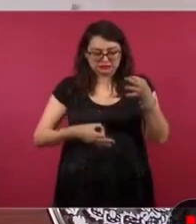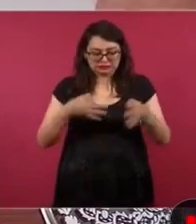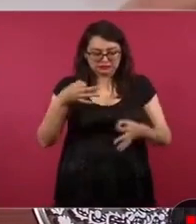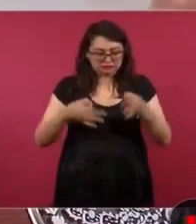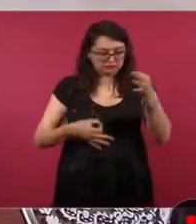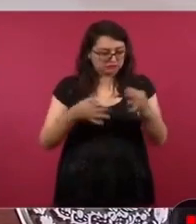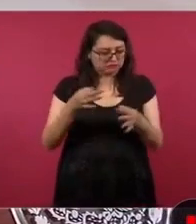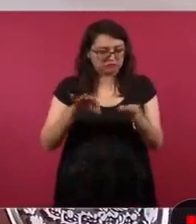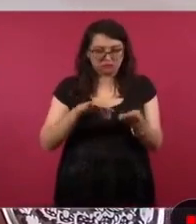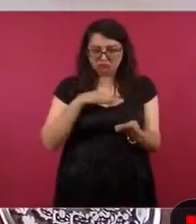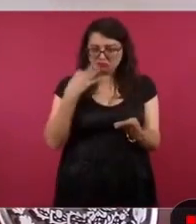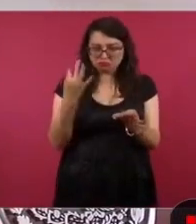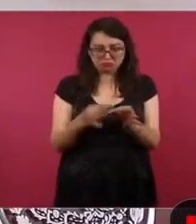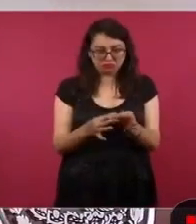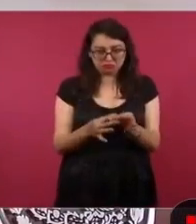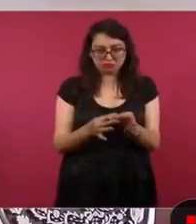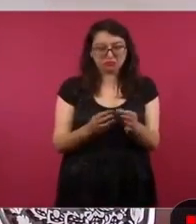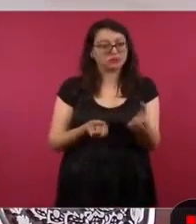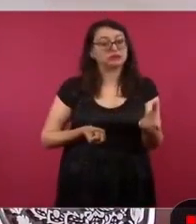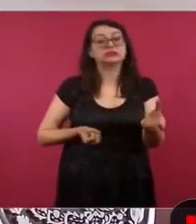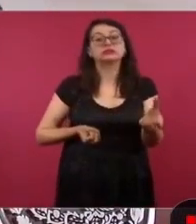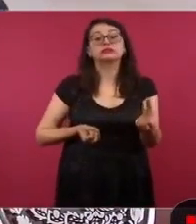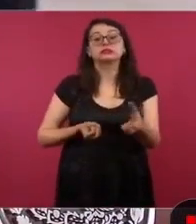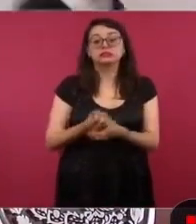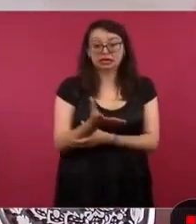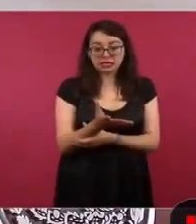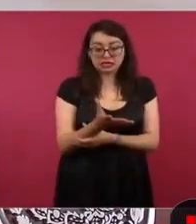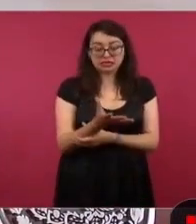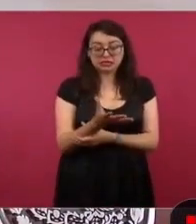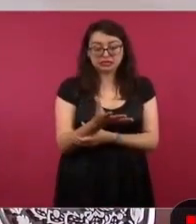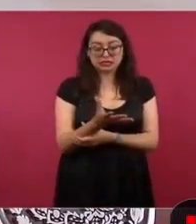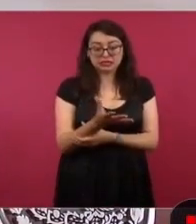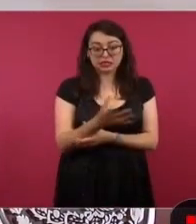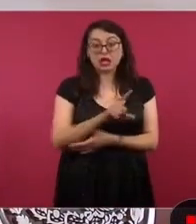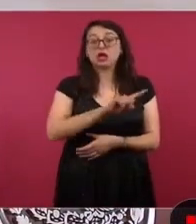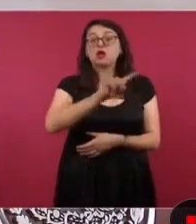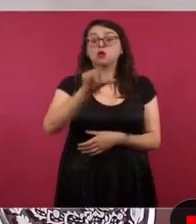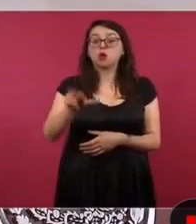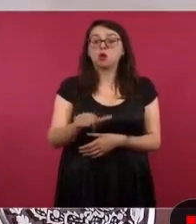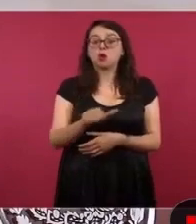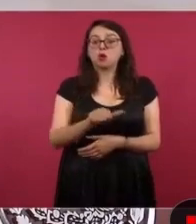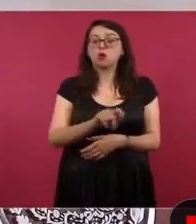Y luego le reinician de nuevo